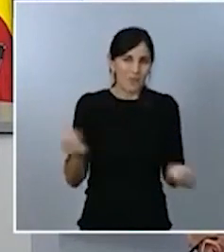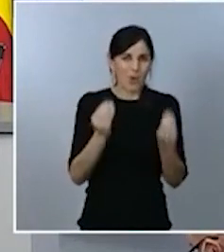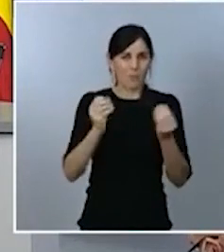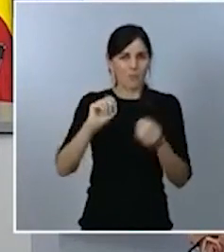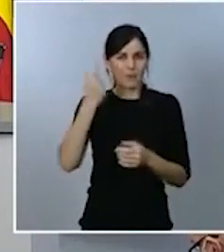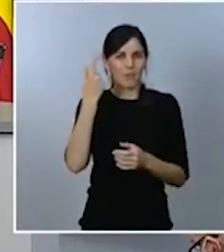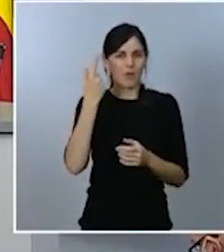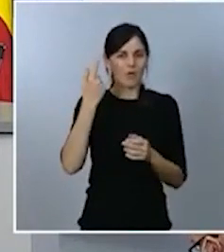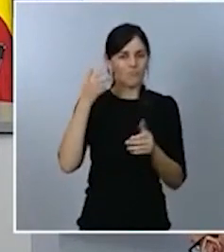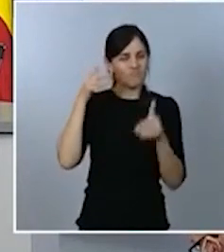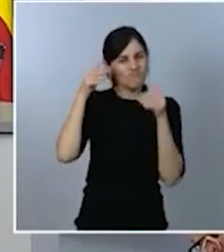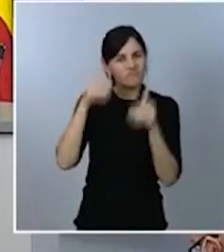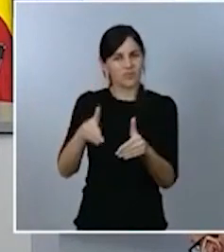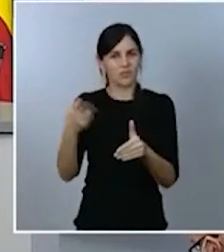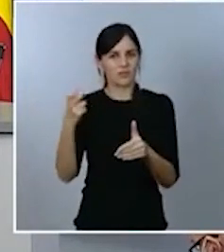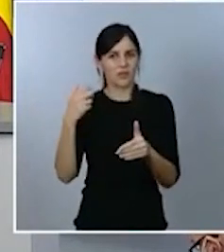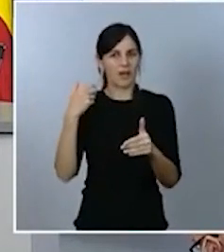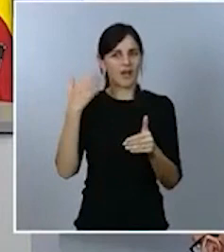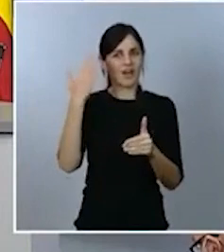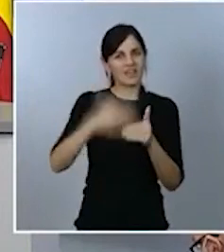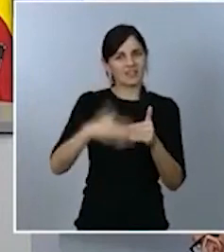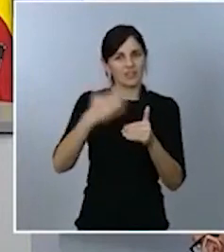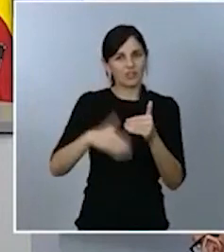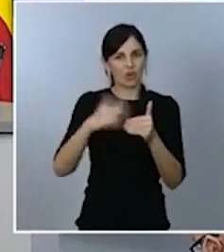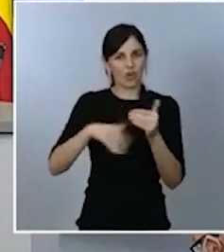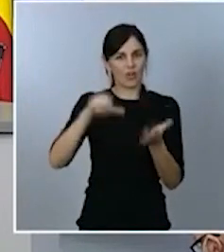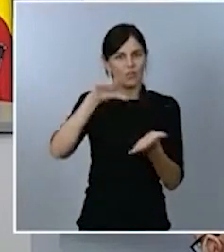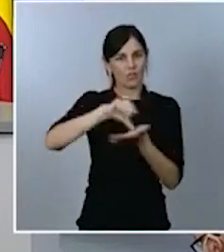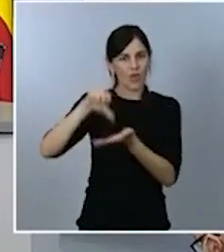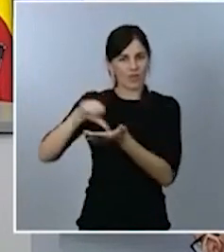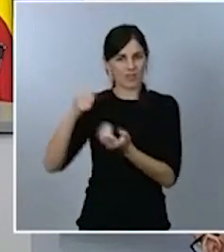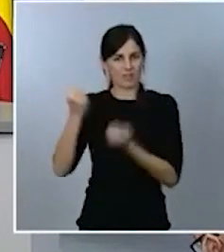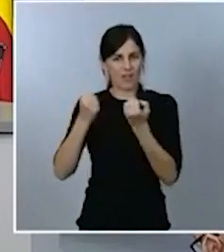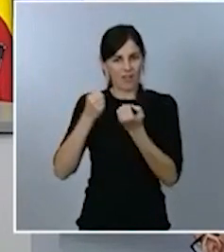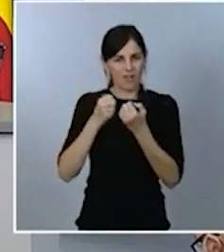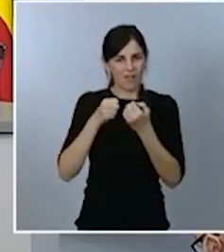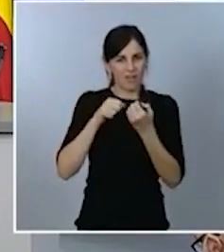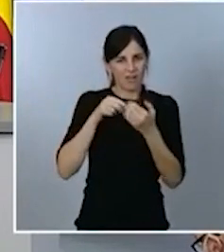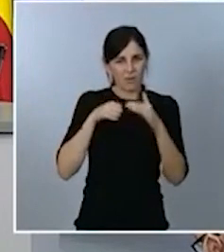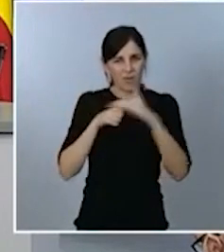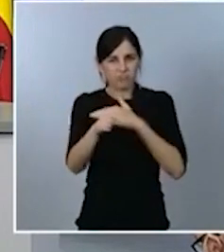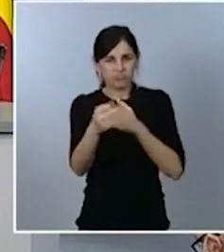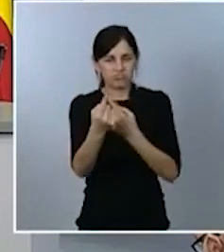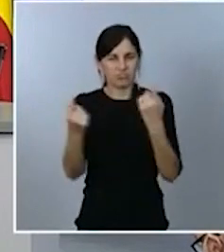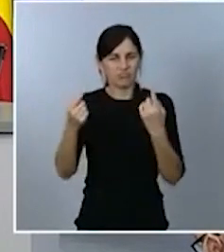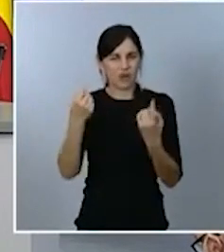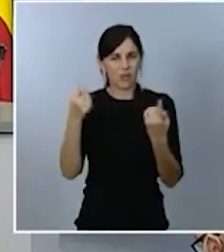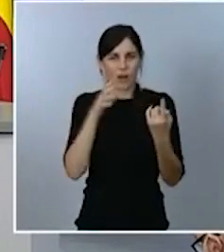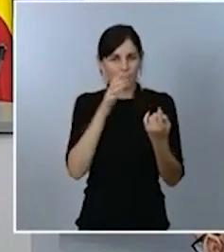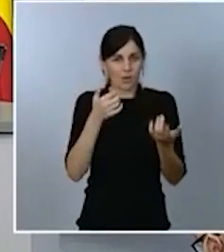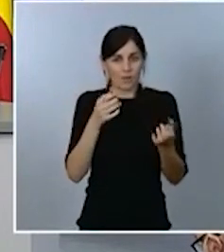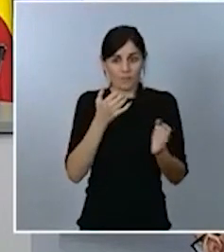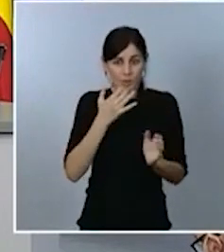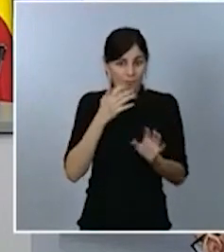viene a ser es que el vehículo normal es un estorbo, digamos, en las ciudades de hoy en día. Gracias.